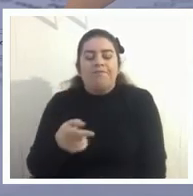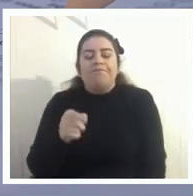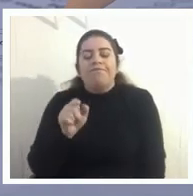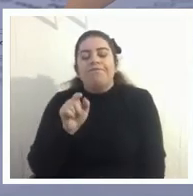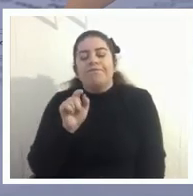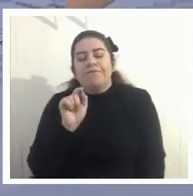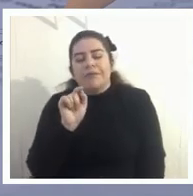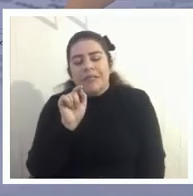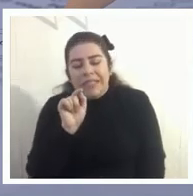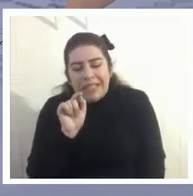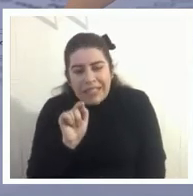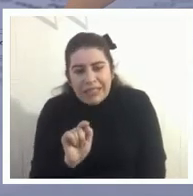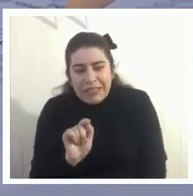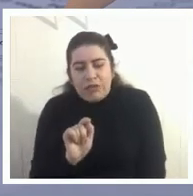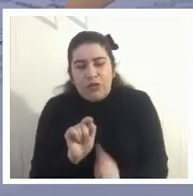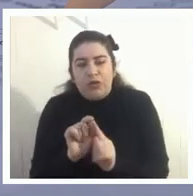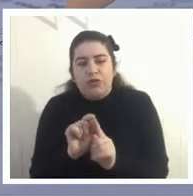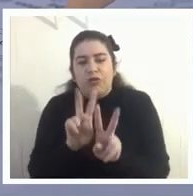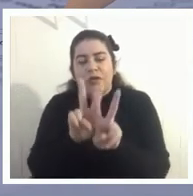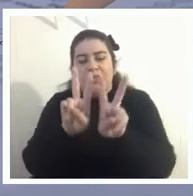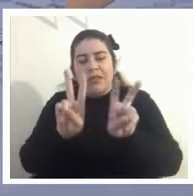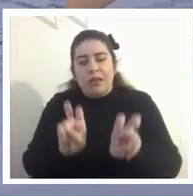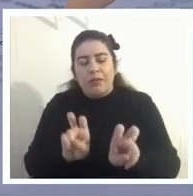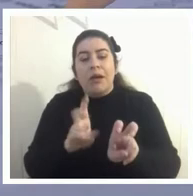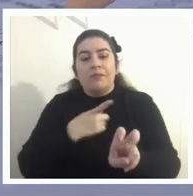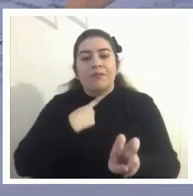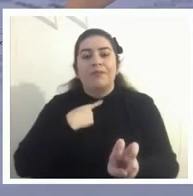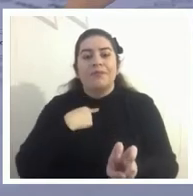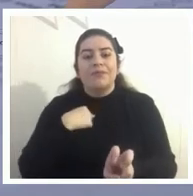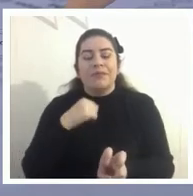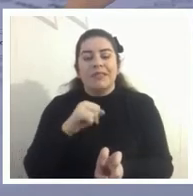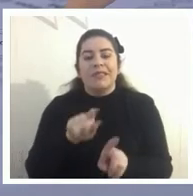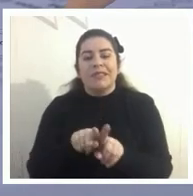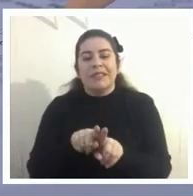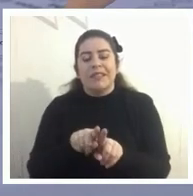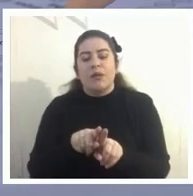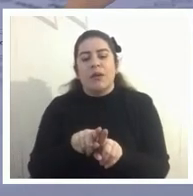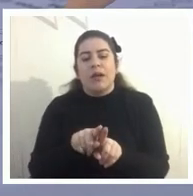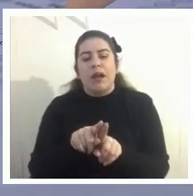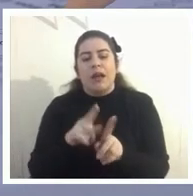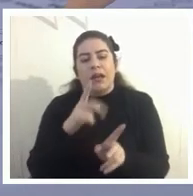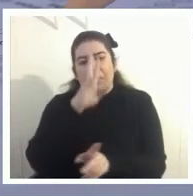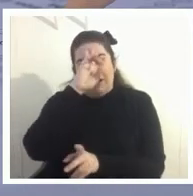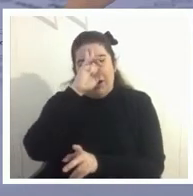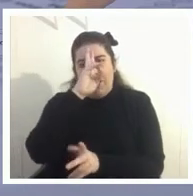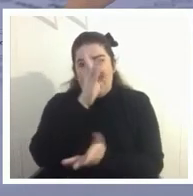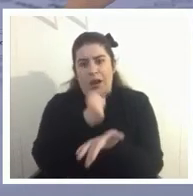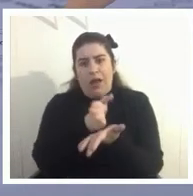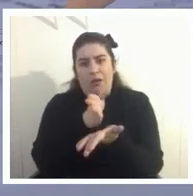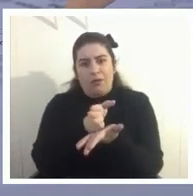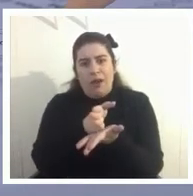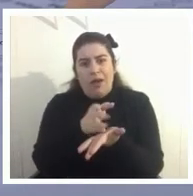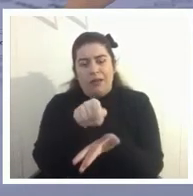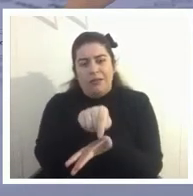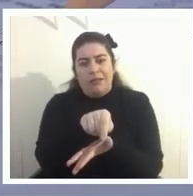un elemento muy interesante o extraño cierto de las escuelas y que tiene resultados